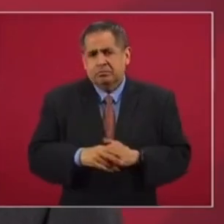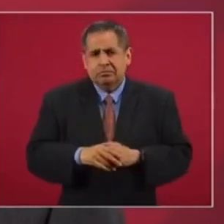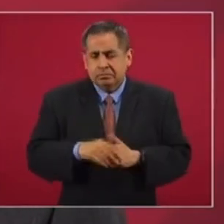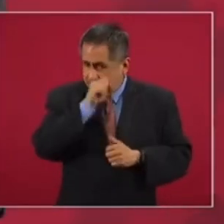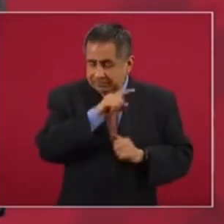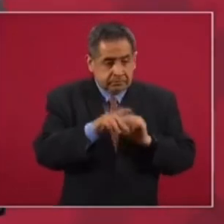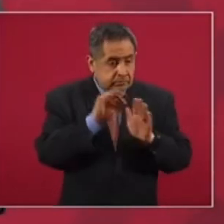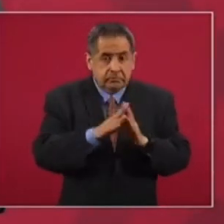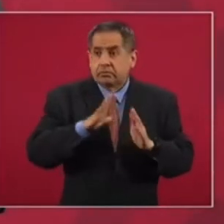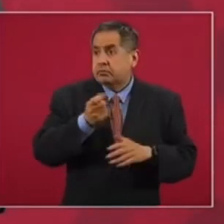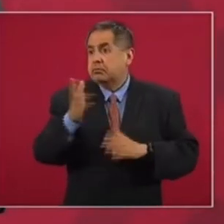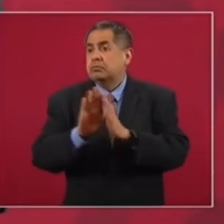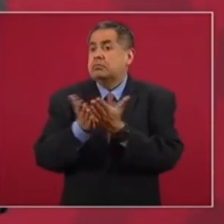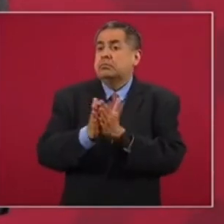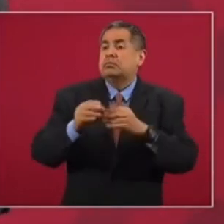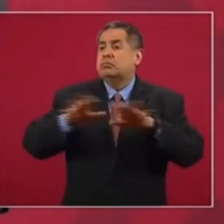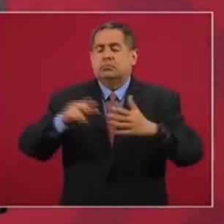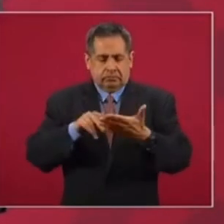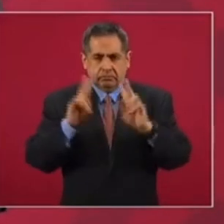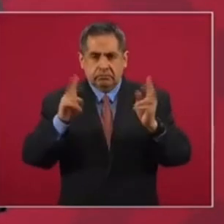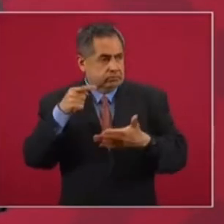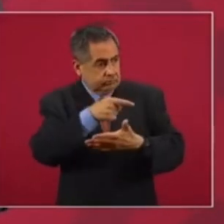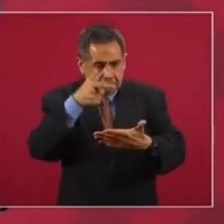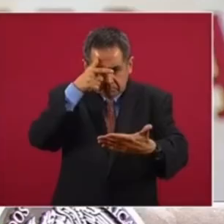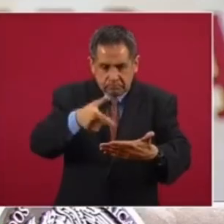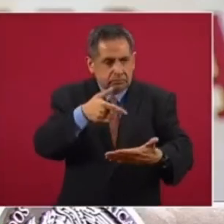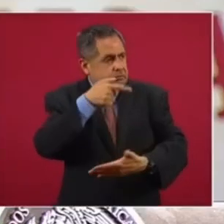Además, están saliendo hasta libros sobre el tema,